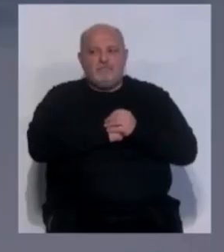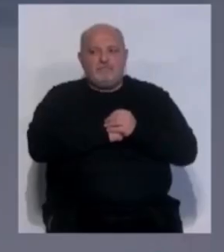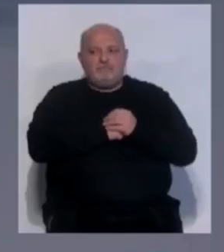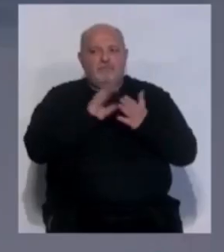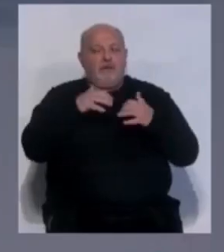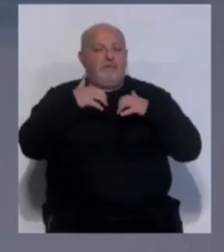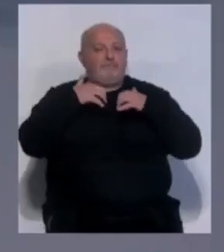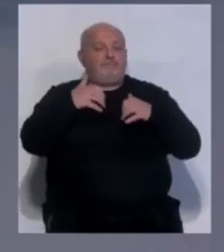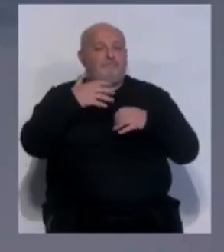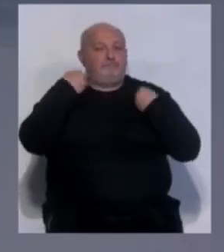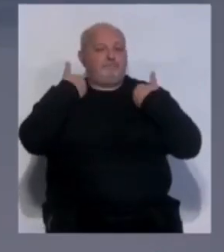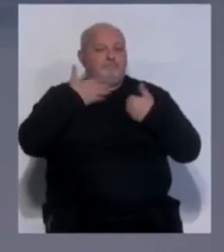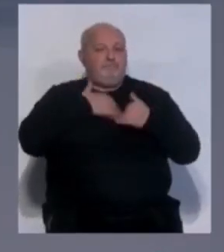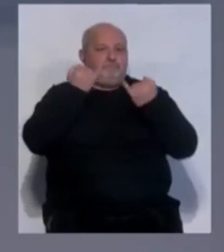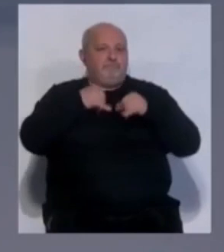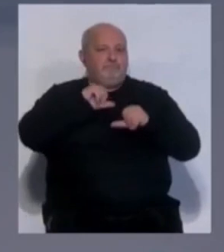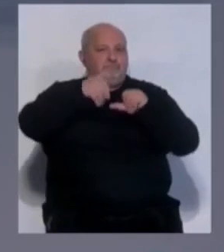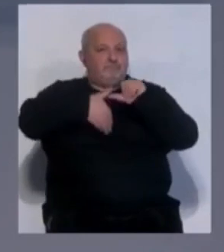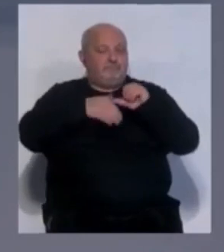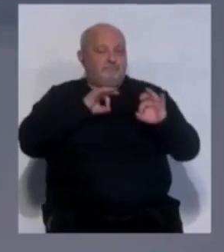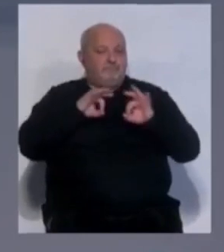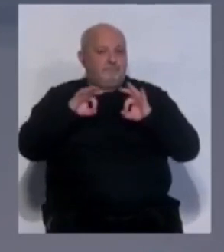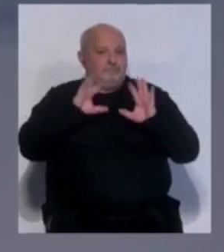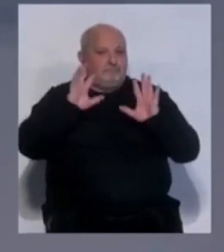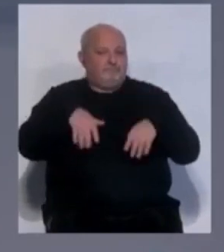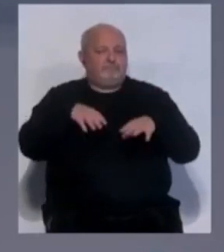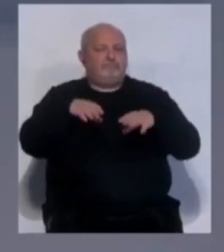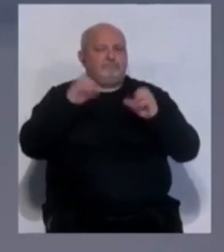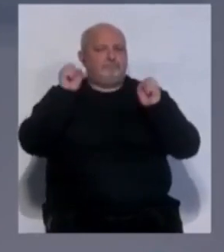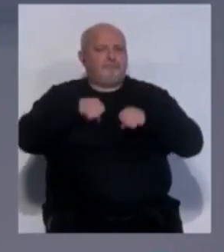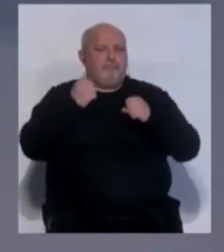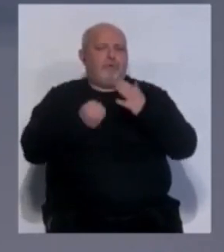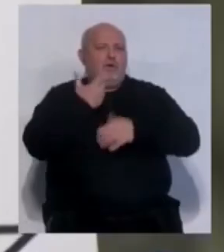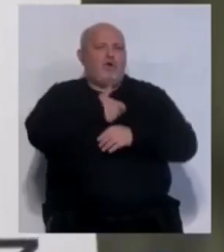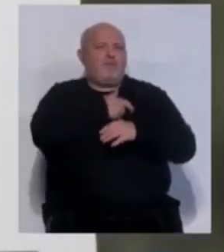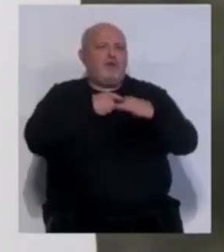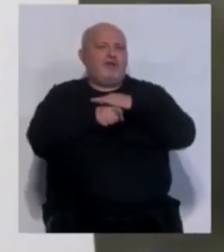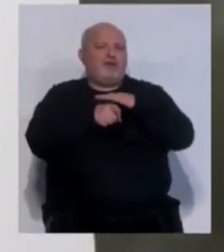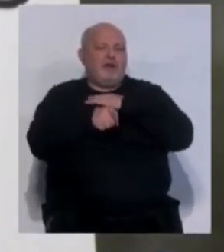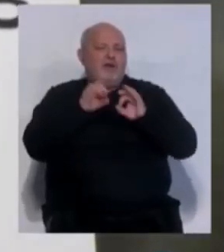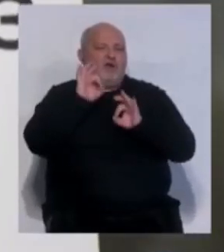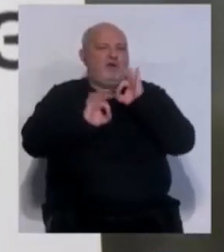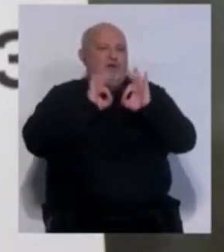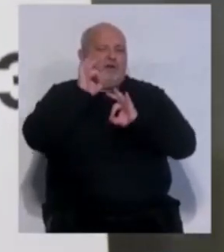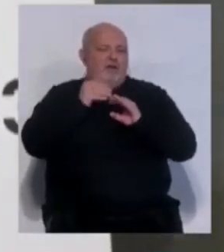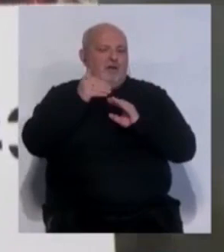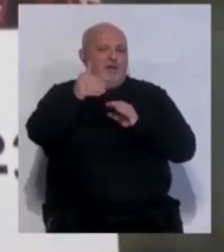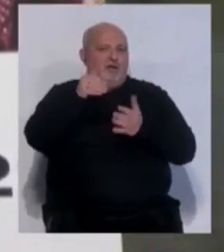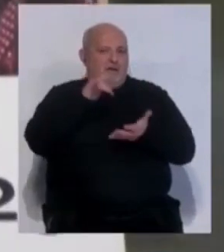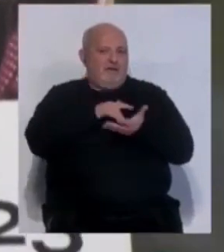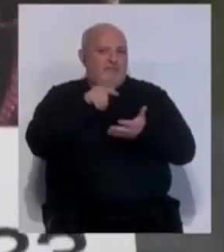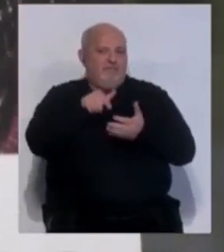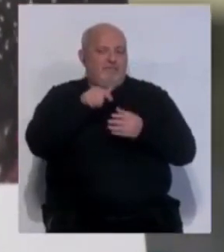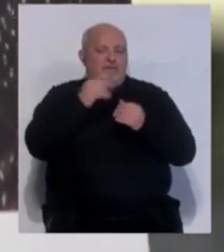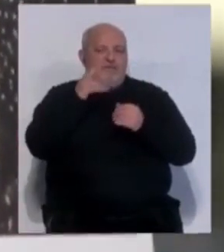Y el pleno del patronato del Festival Iberoamericano de Teatro de Cádiz ha acordado crear una comisión gestora de cara a la organización de la próxima edición